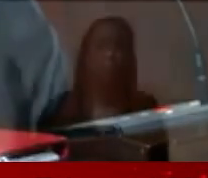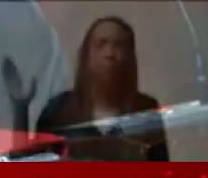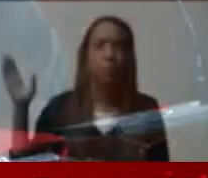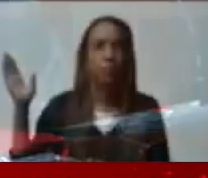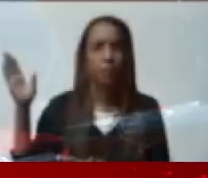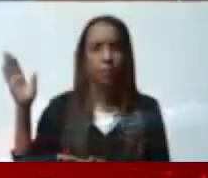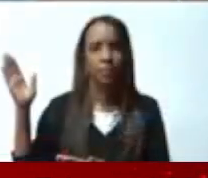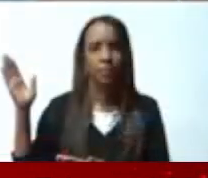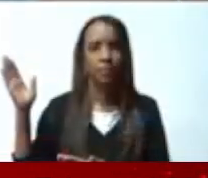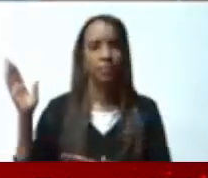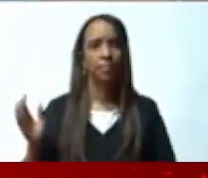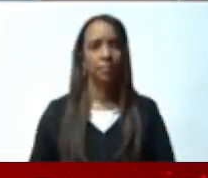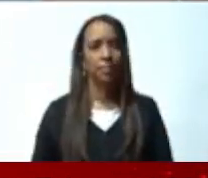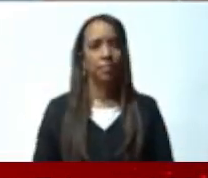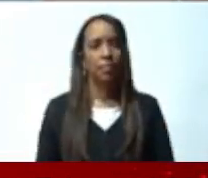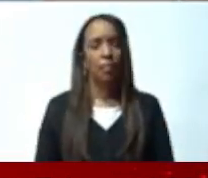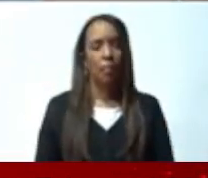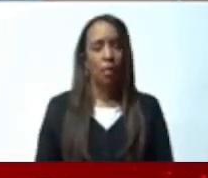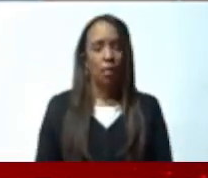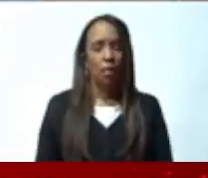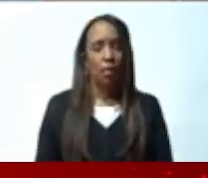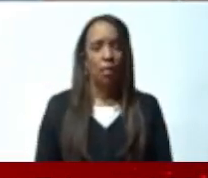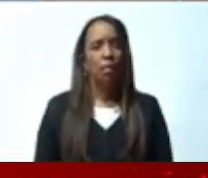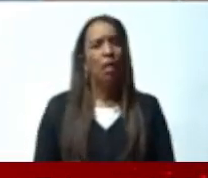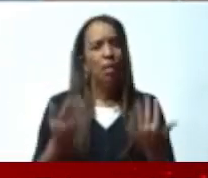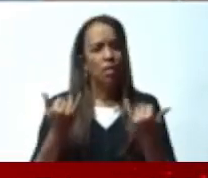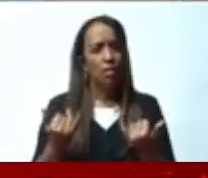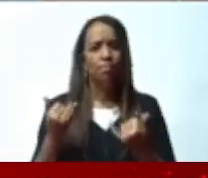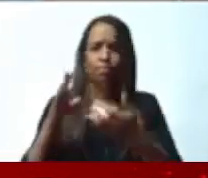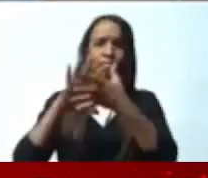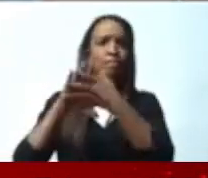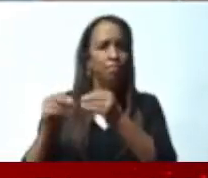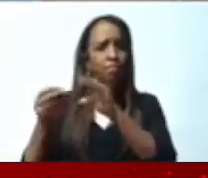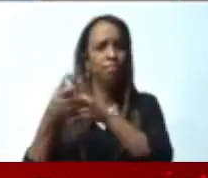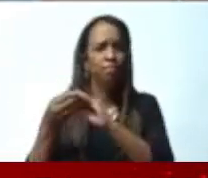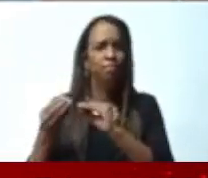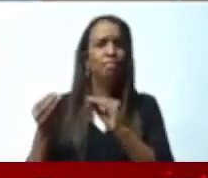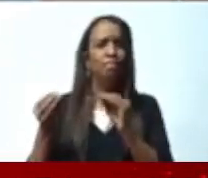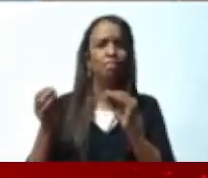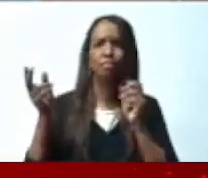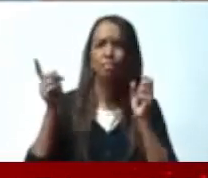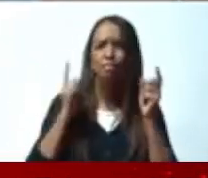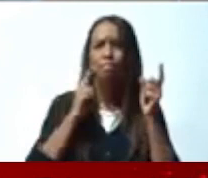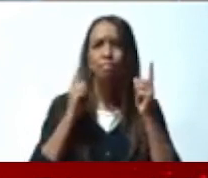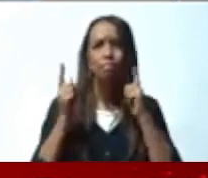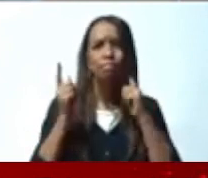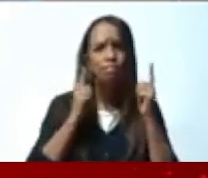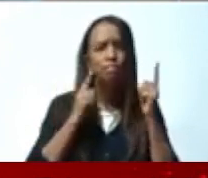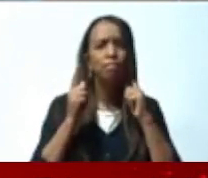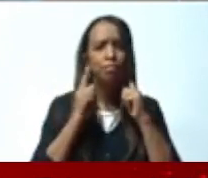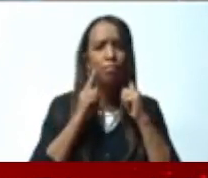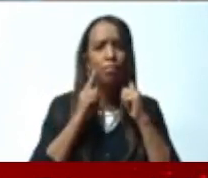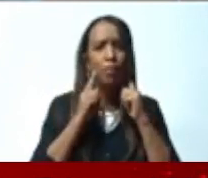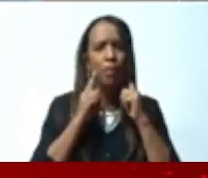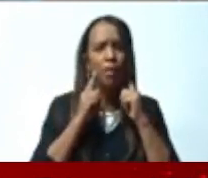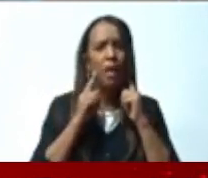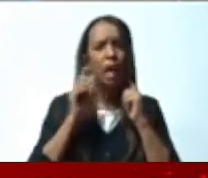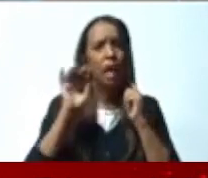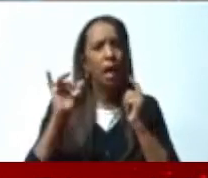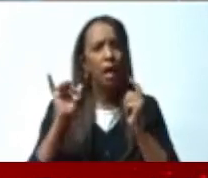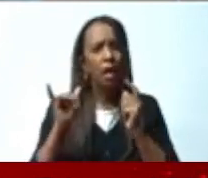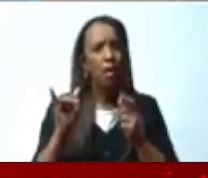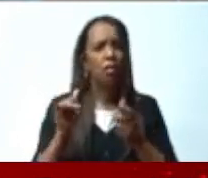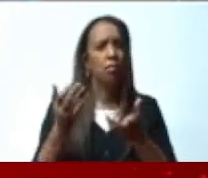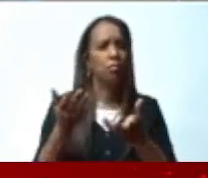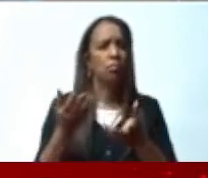está discutiendo es el futuro de la República Dominicana. Lo que se está